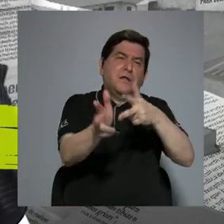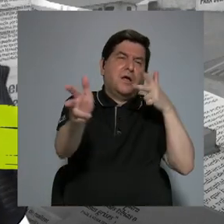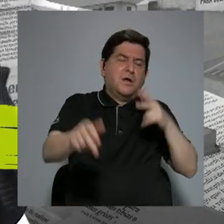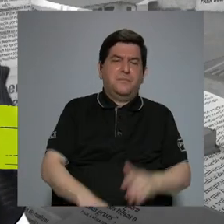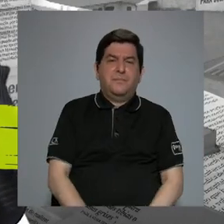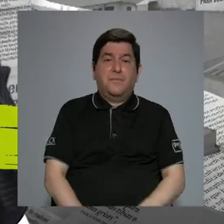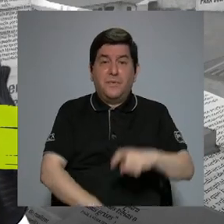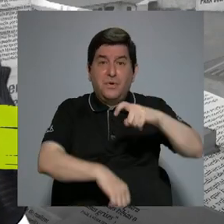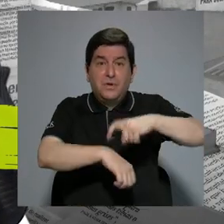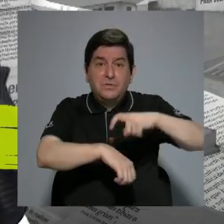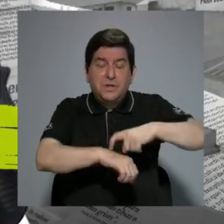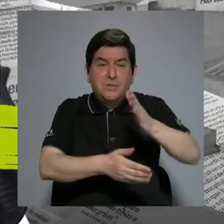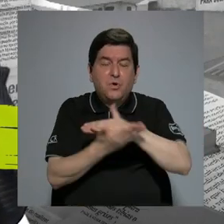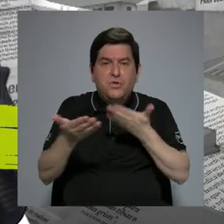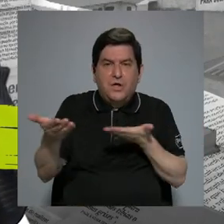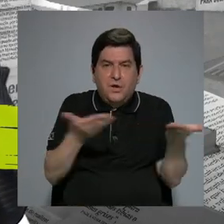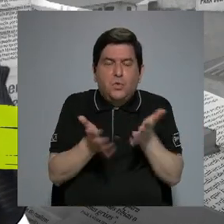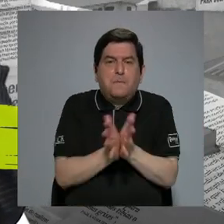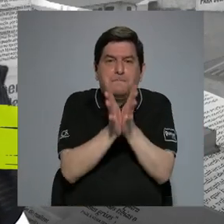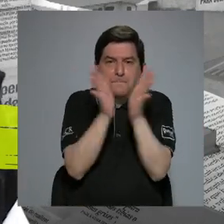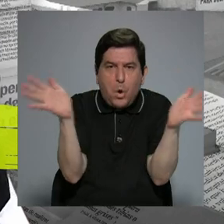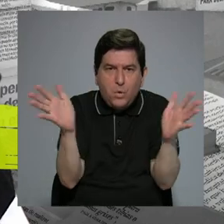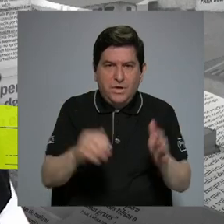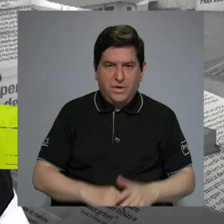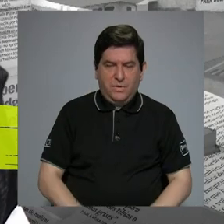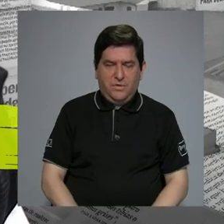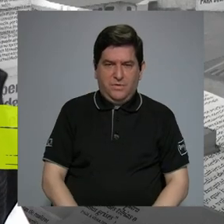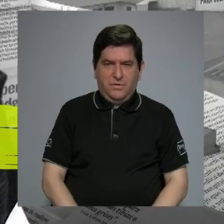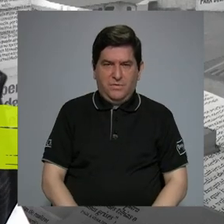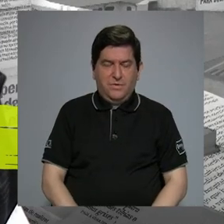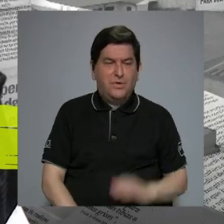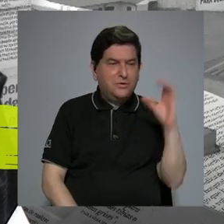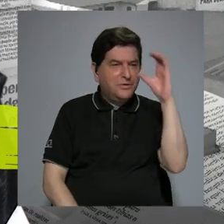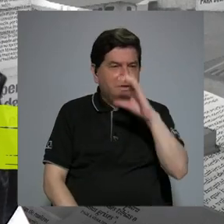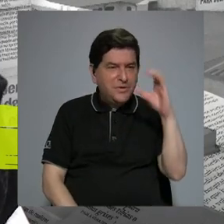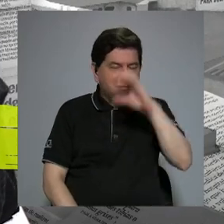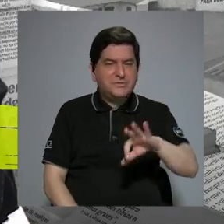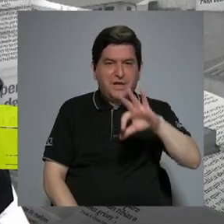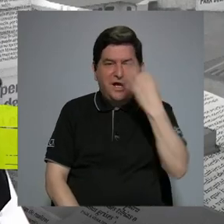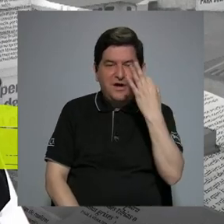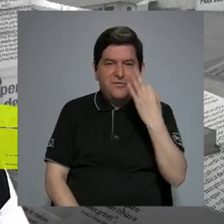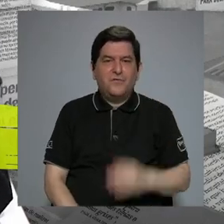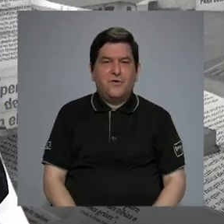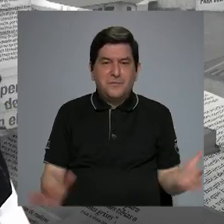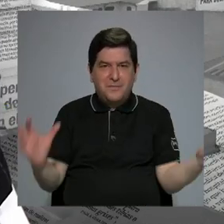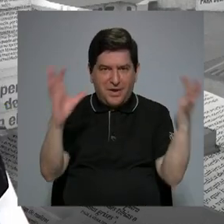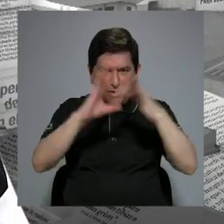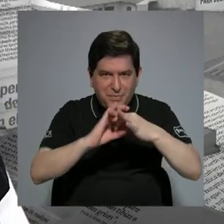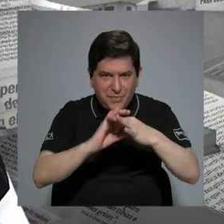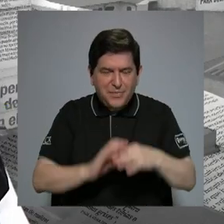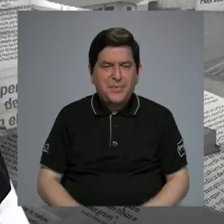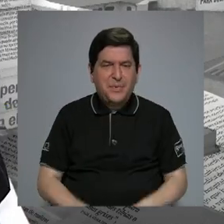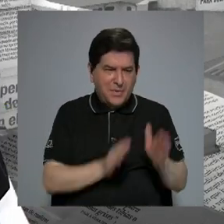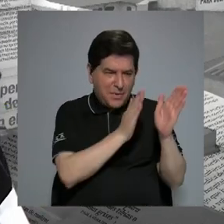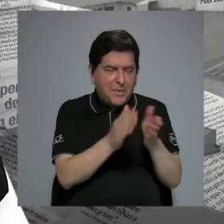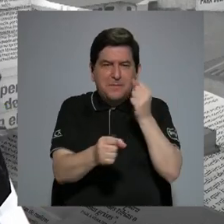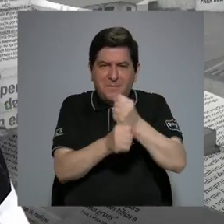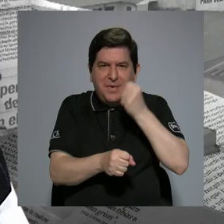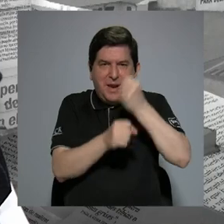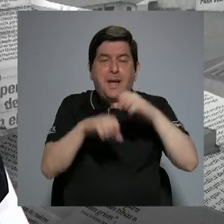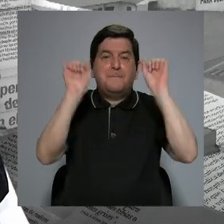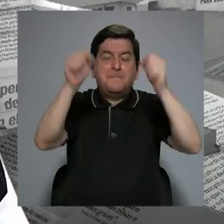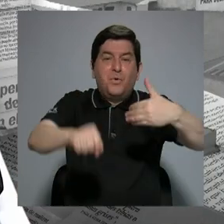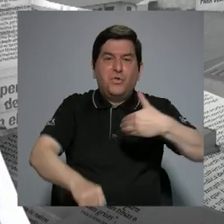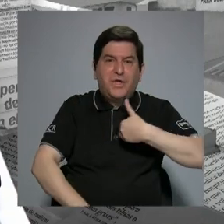tiempo de ahorro de algunos servicios públicos y efectivamente están buscando esa forma de cómo articular ese plan de trabajo para